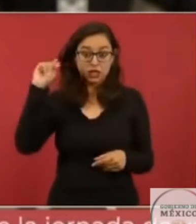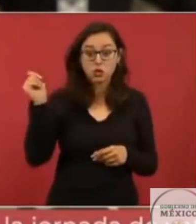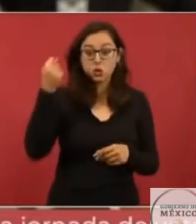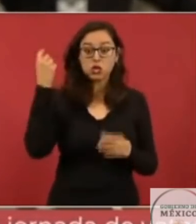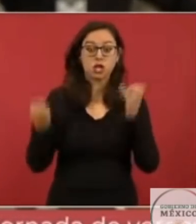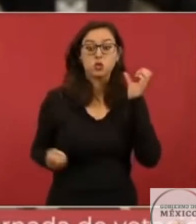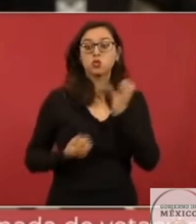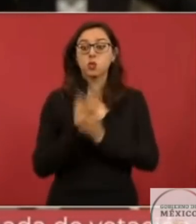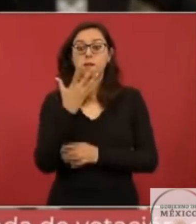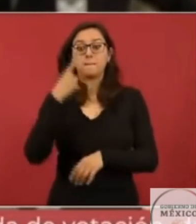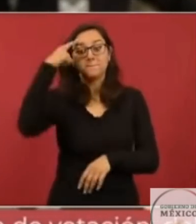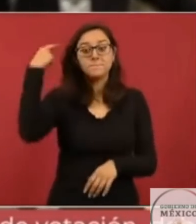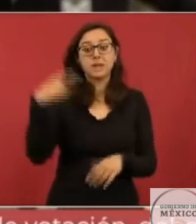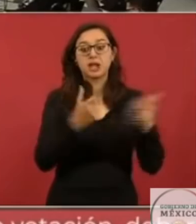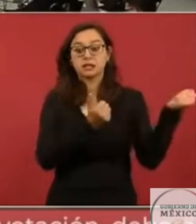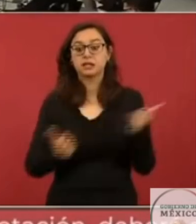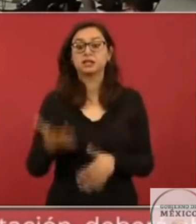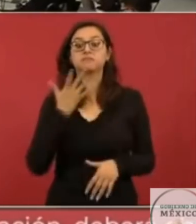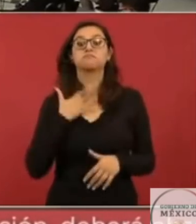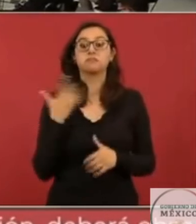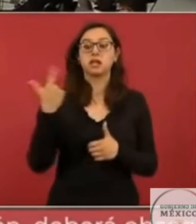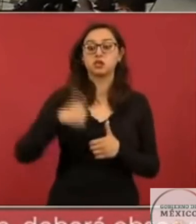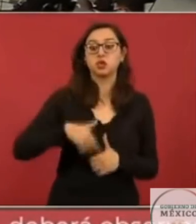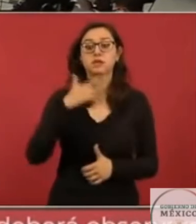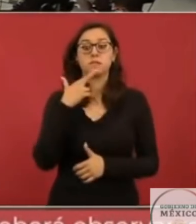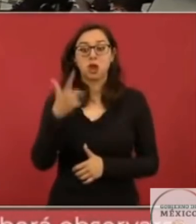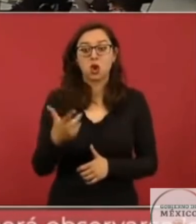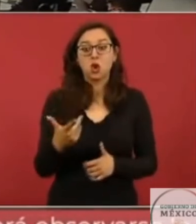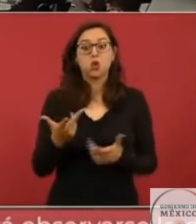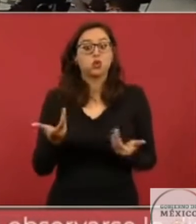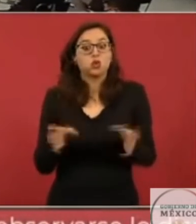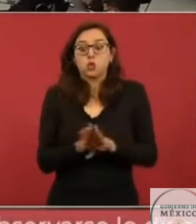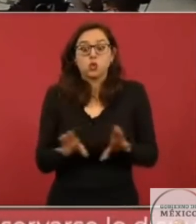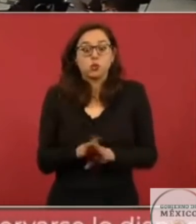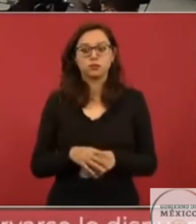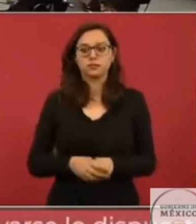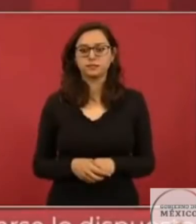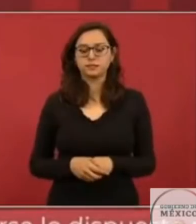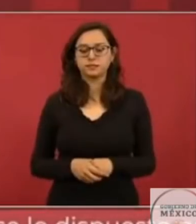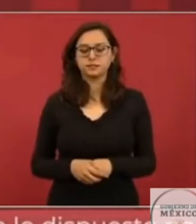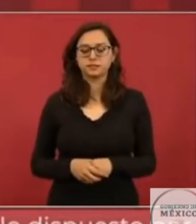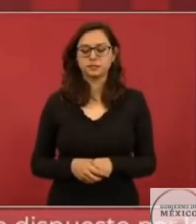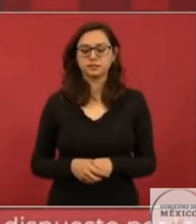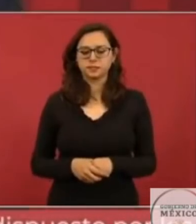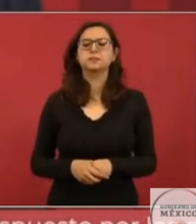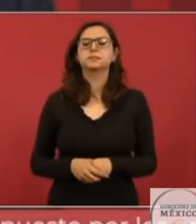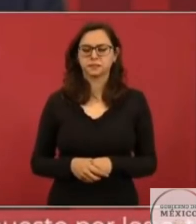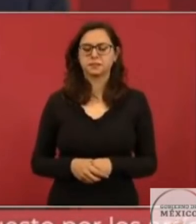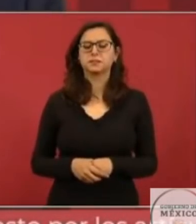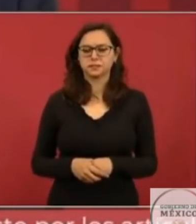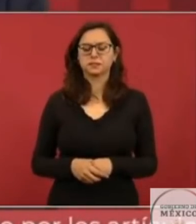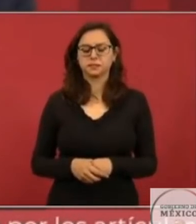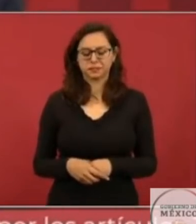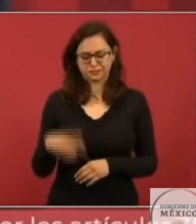gasolinas, suficientes combustibles a México. Sí, vamos a continuar con los trabajadores